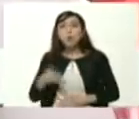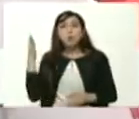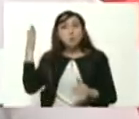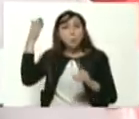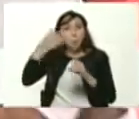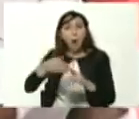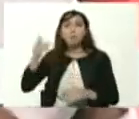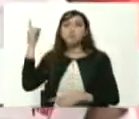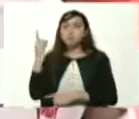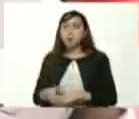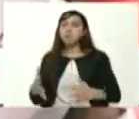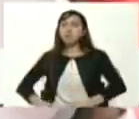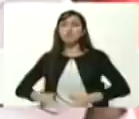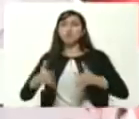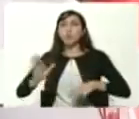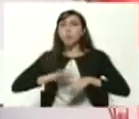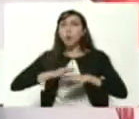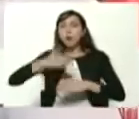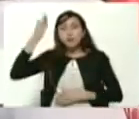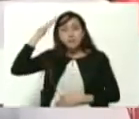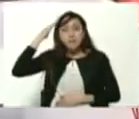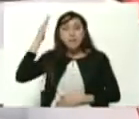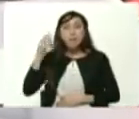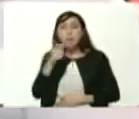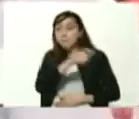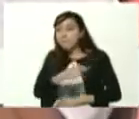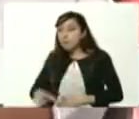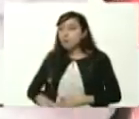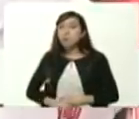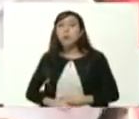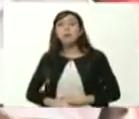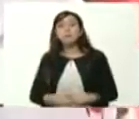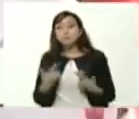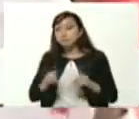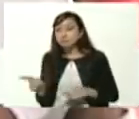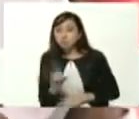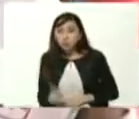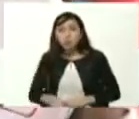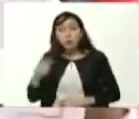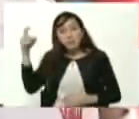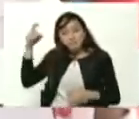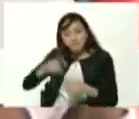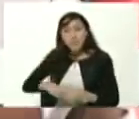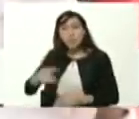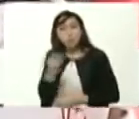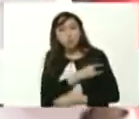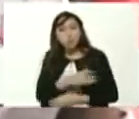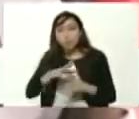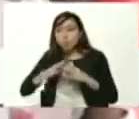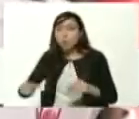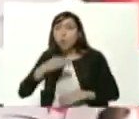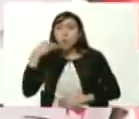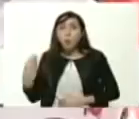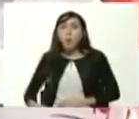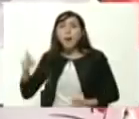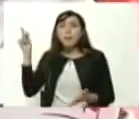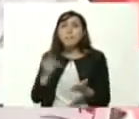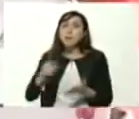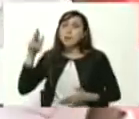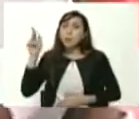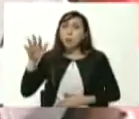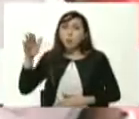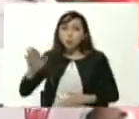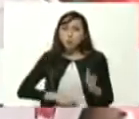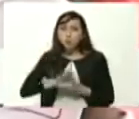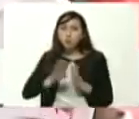e incluso superarla porque sabemos que ningún bachiller se va a quedar sin su cupo y que todos los jóvenes seguirán apostando al presente y al futuro de